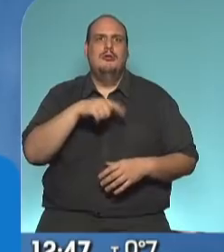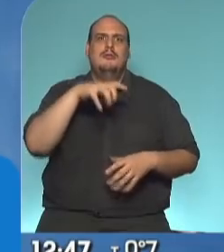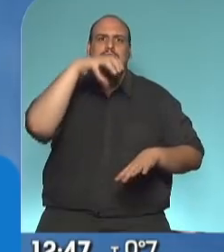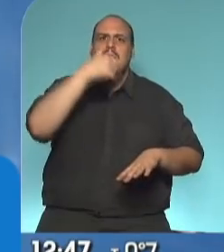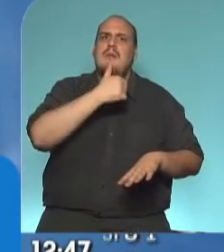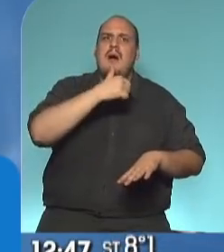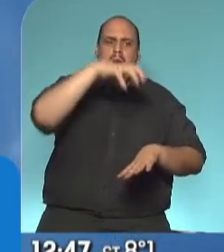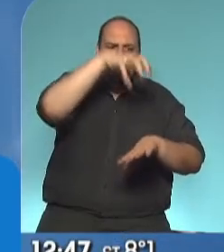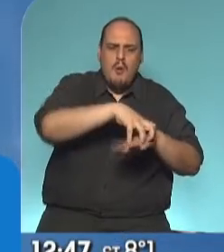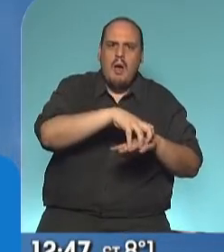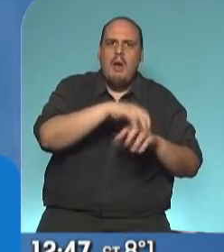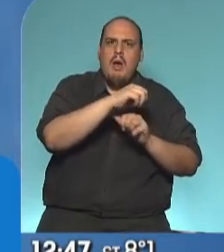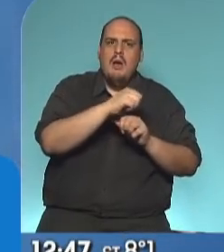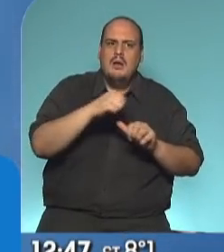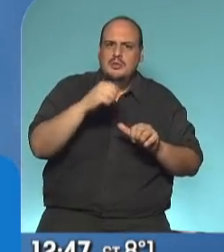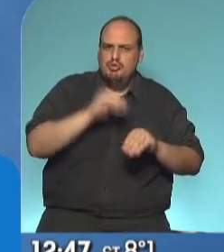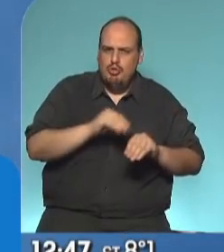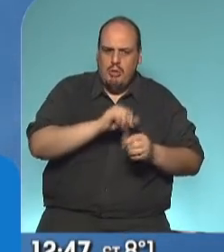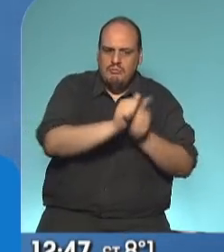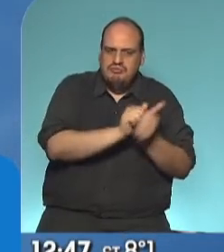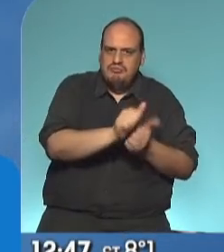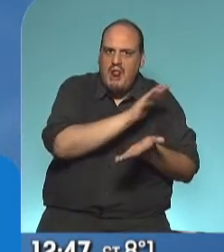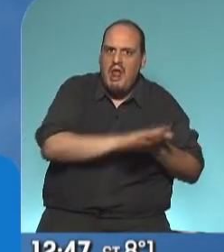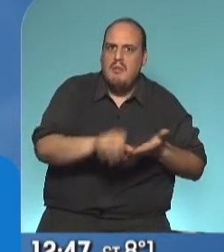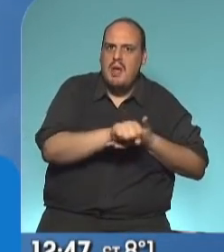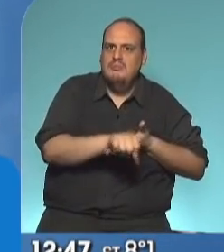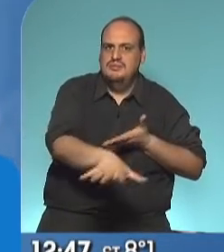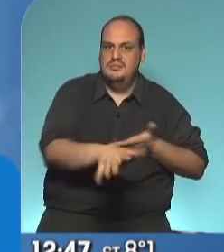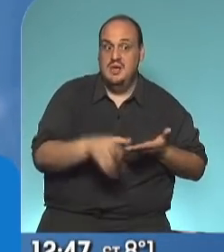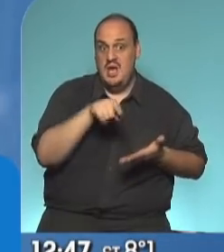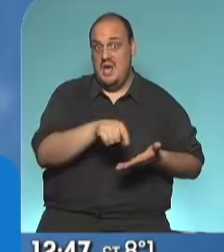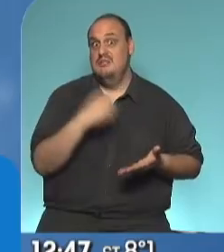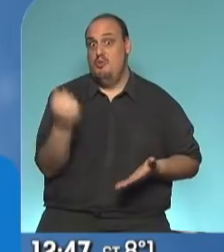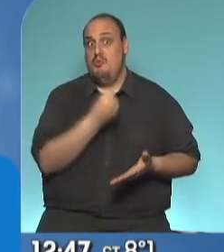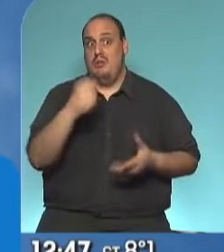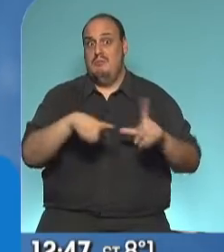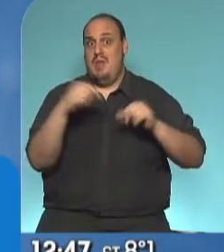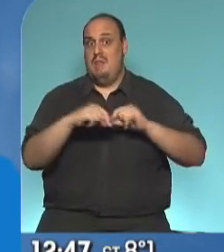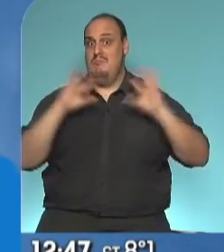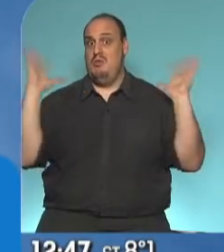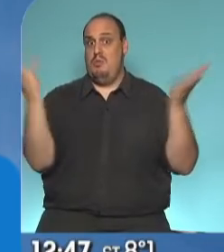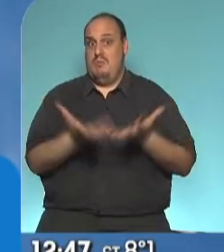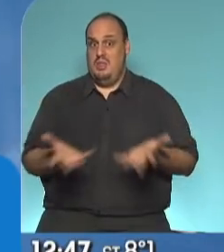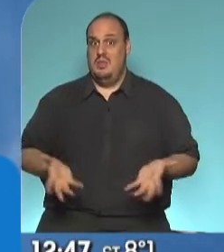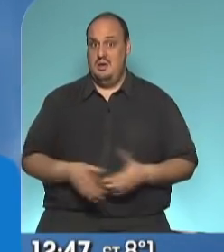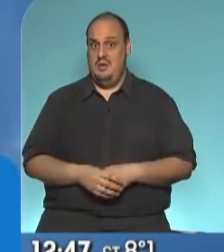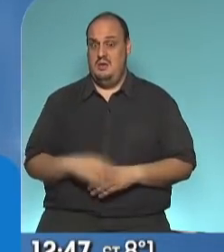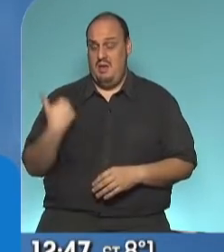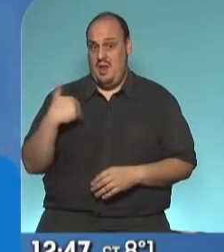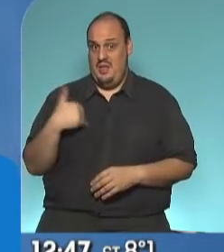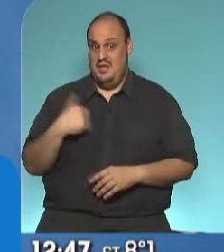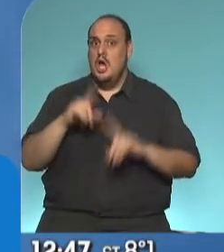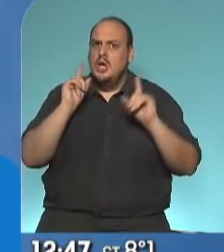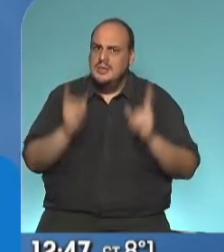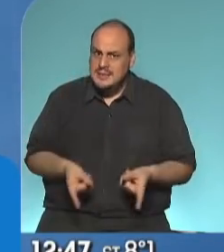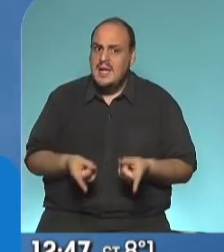tratamiento de aguas servidas que es tan importante para el medio ambiente argentino y para